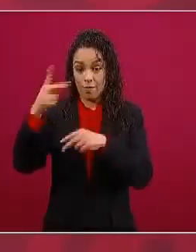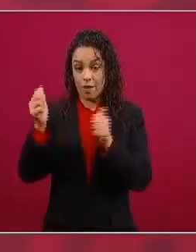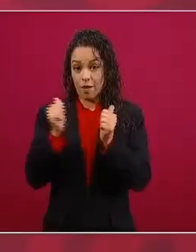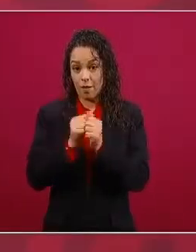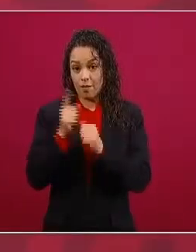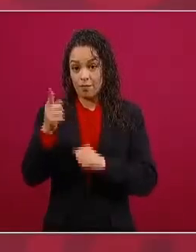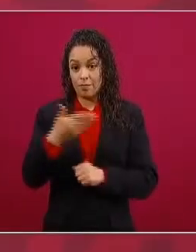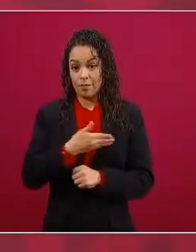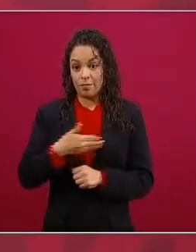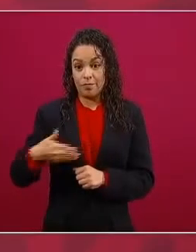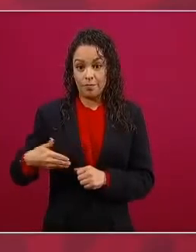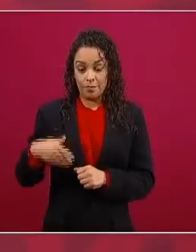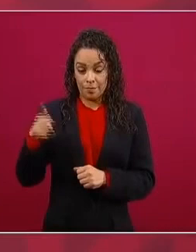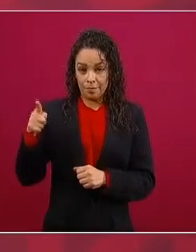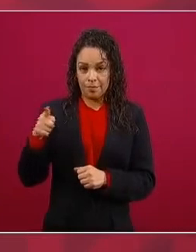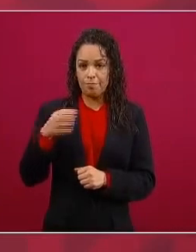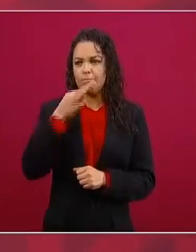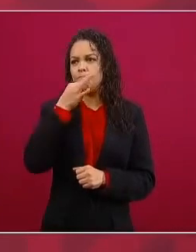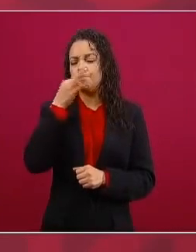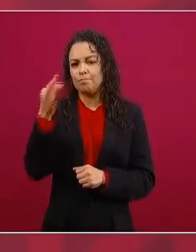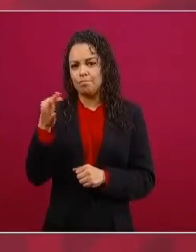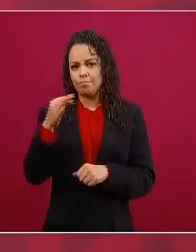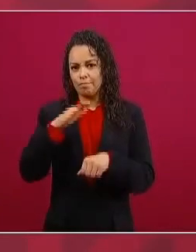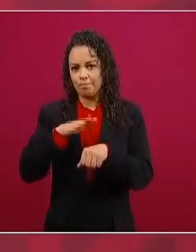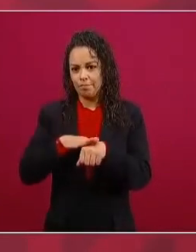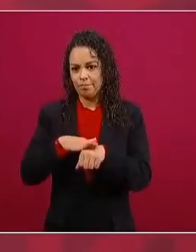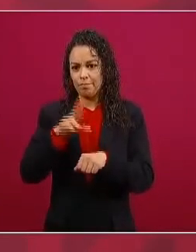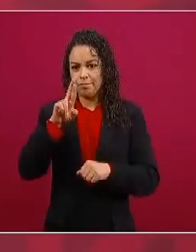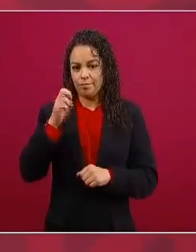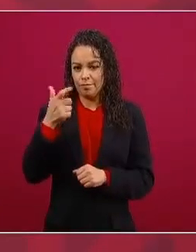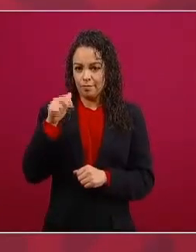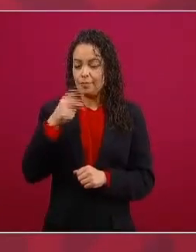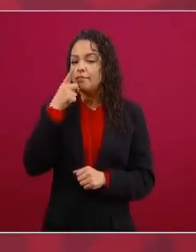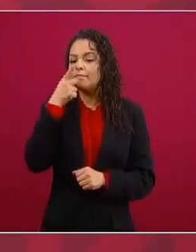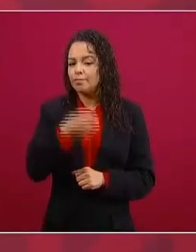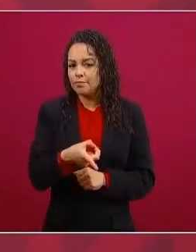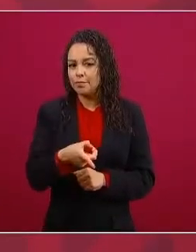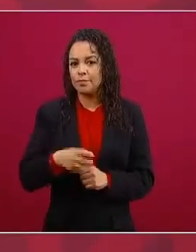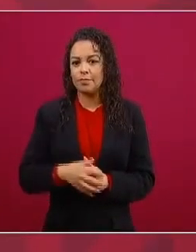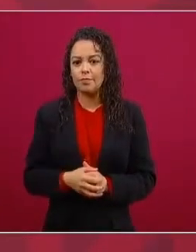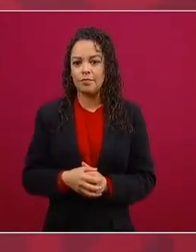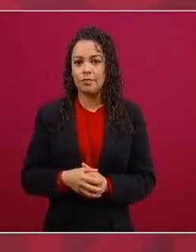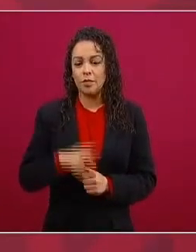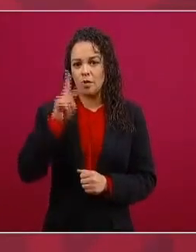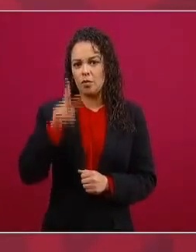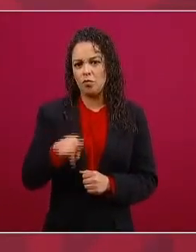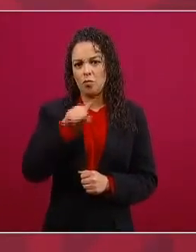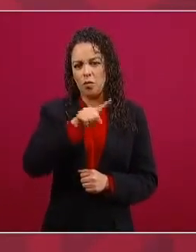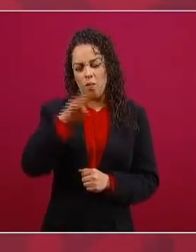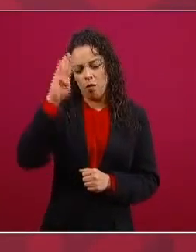le dice el presidente Reagan qué duro eres